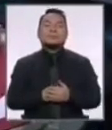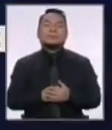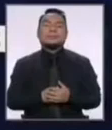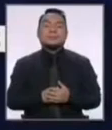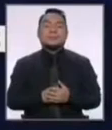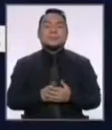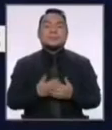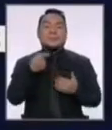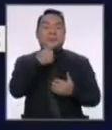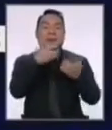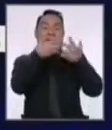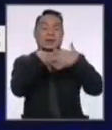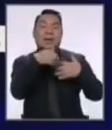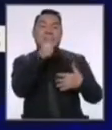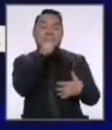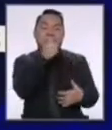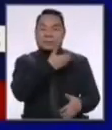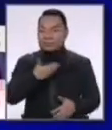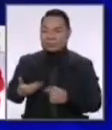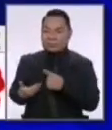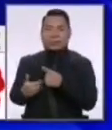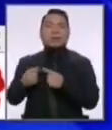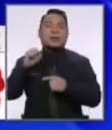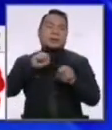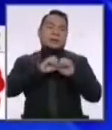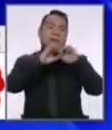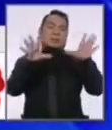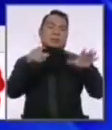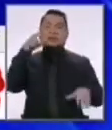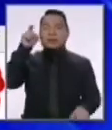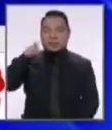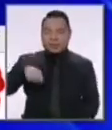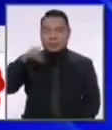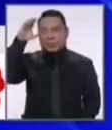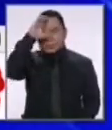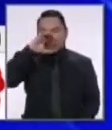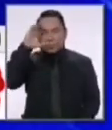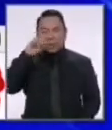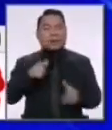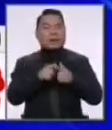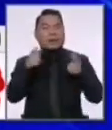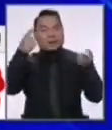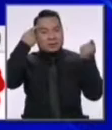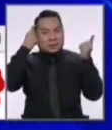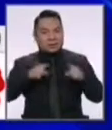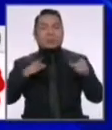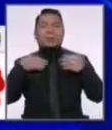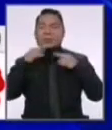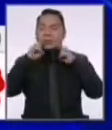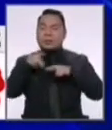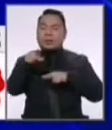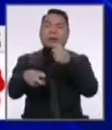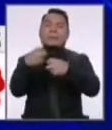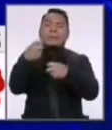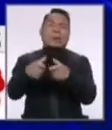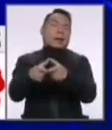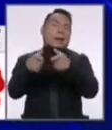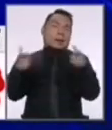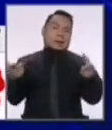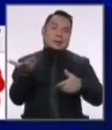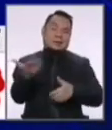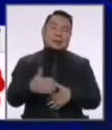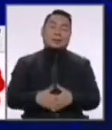Sobre los privados y los públicos. Está claro que tenemos que buscar grandes acuerdos para poder responder a un problema tan grave.